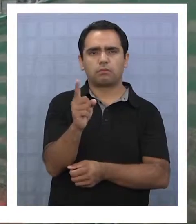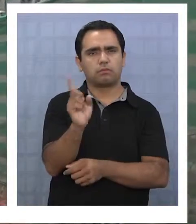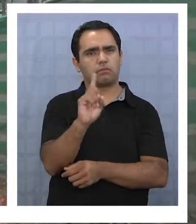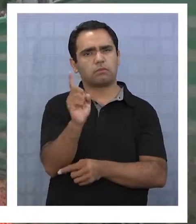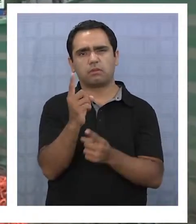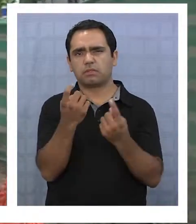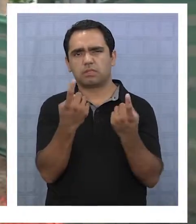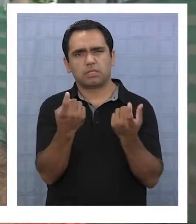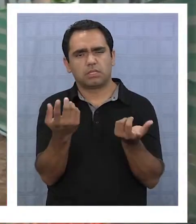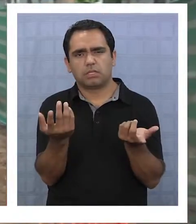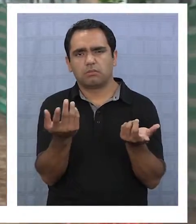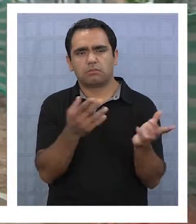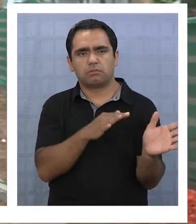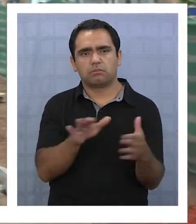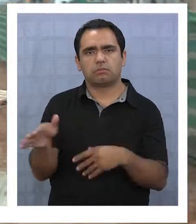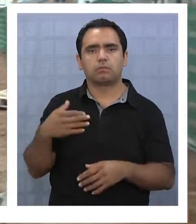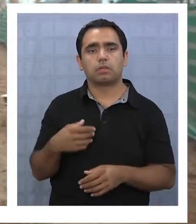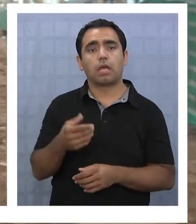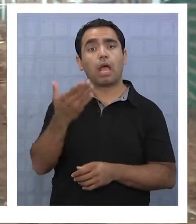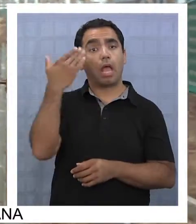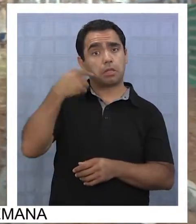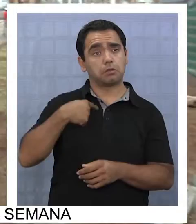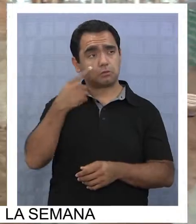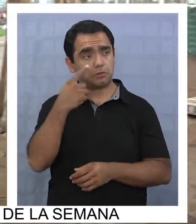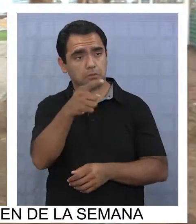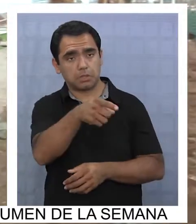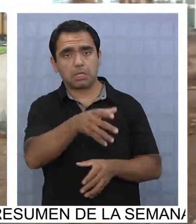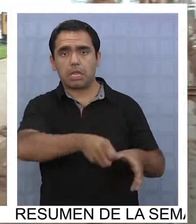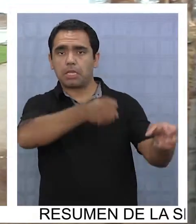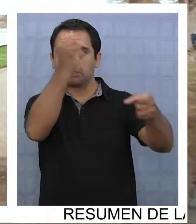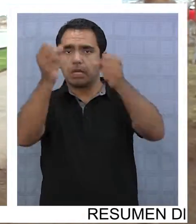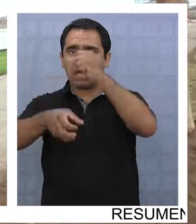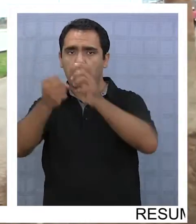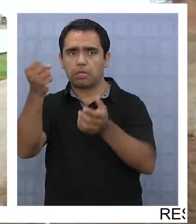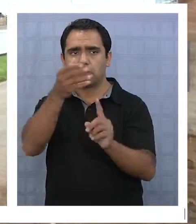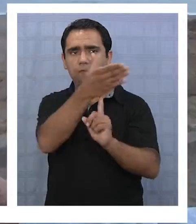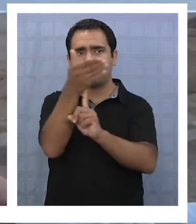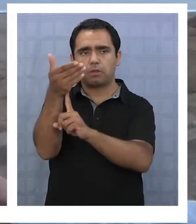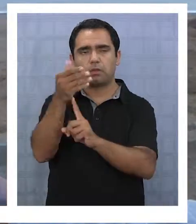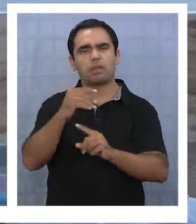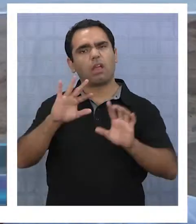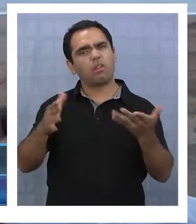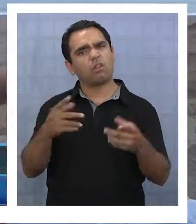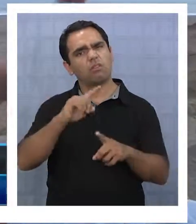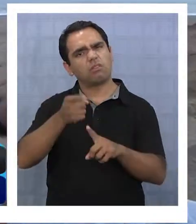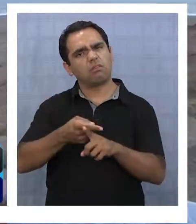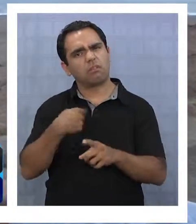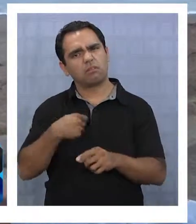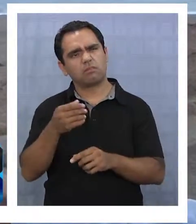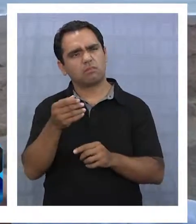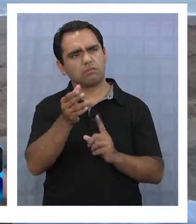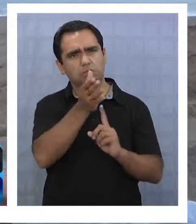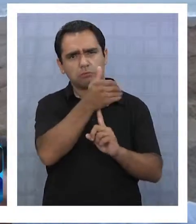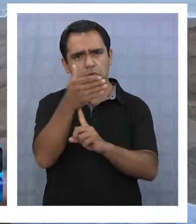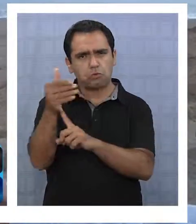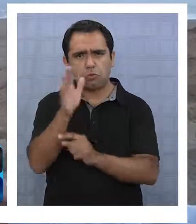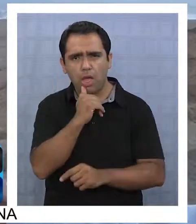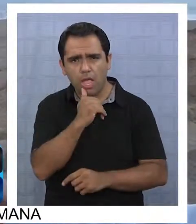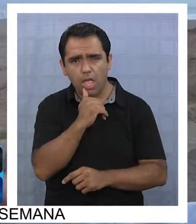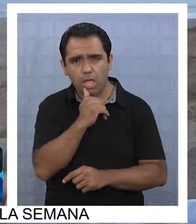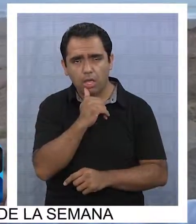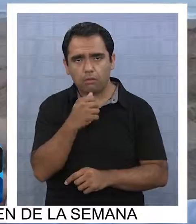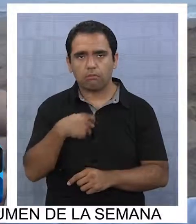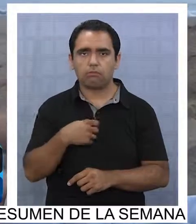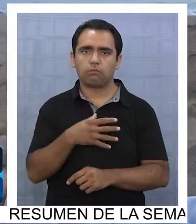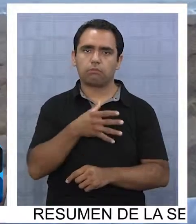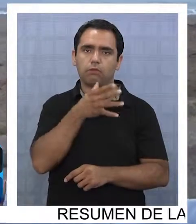es genial. Si no, considero que es innecesario. El otro día la pasé por acá y la estaban sacando, pero ahora que usted me dice que no la van a poner de nuevo,